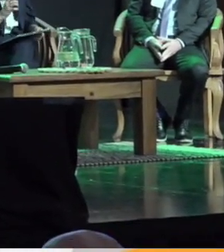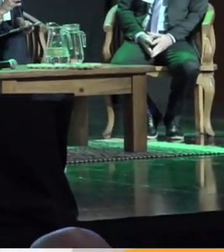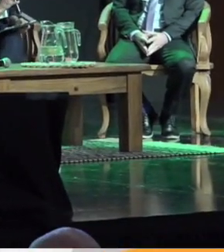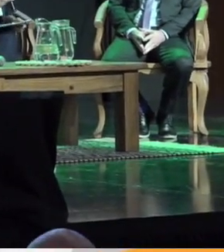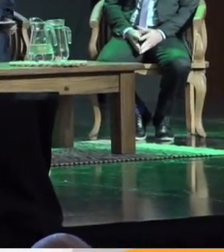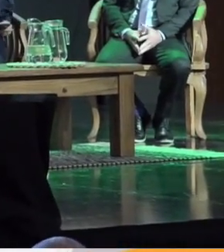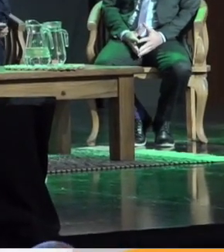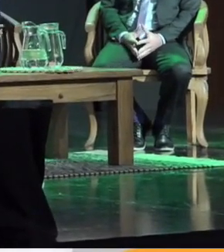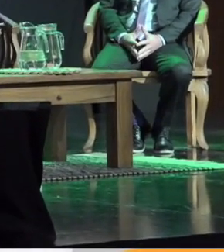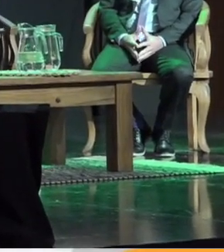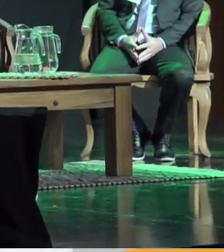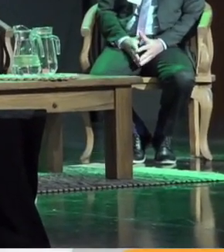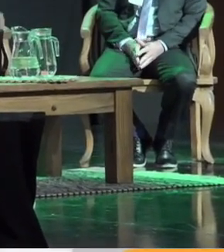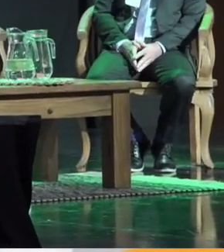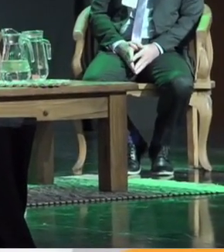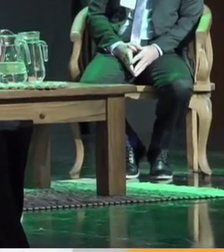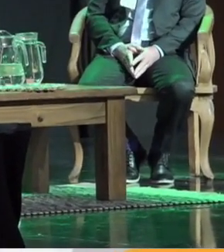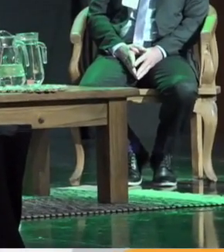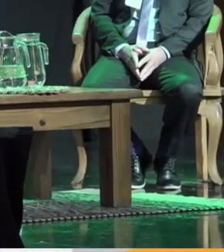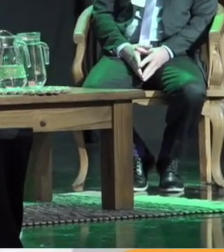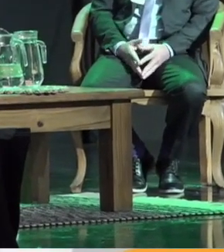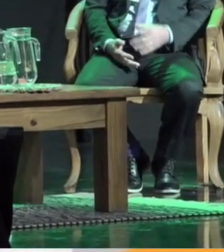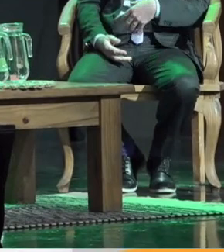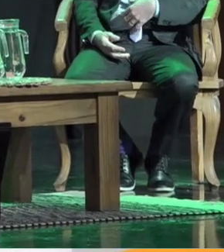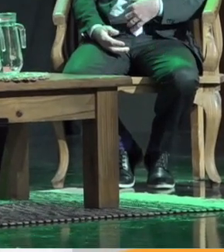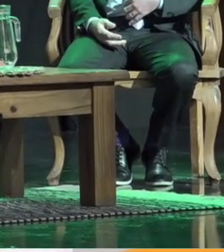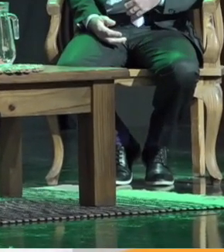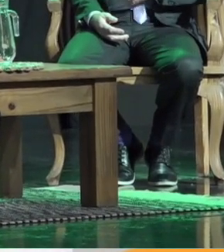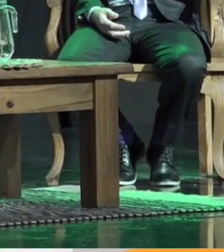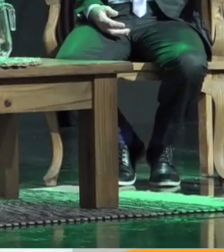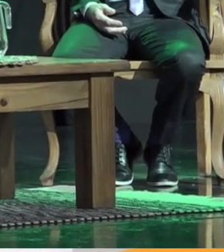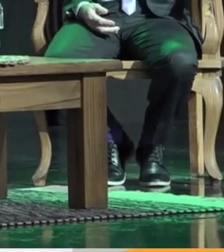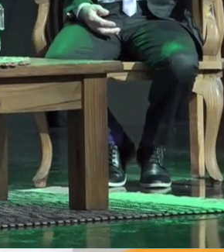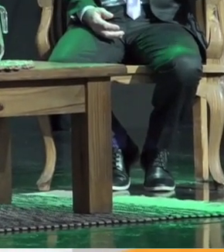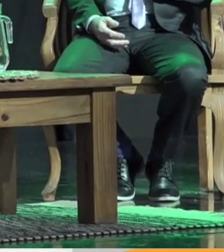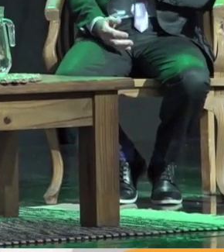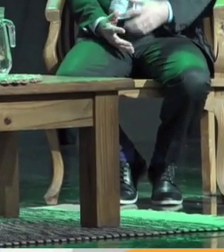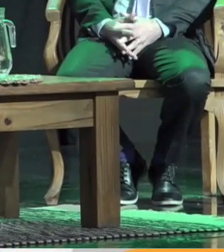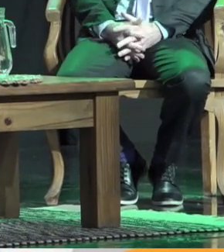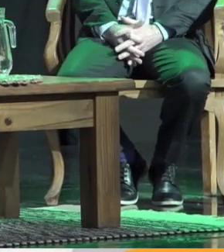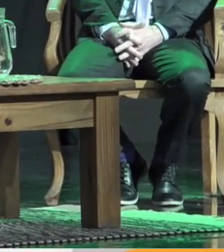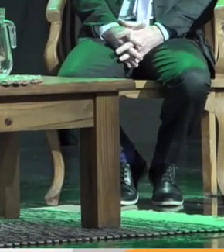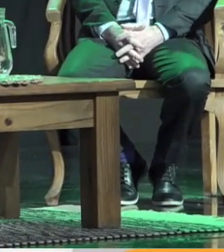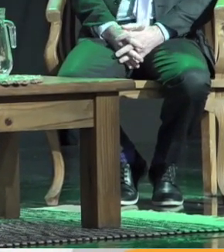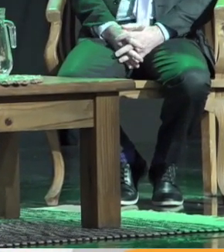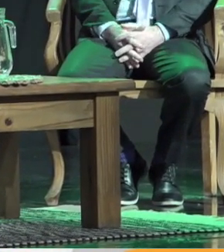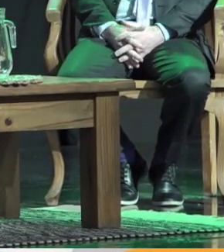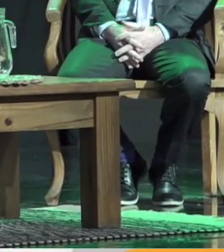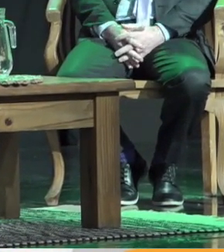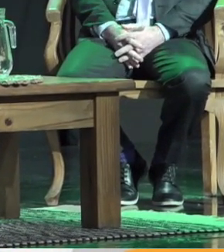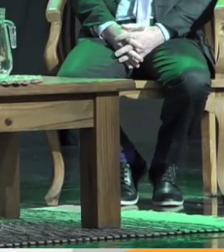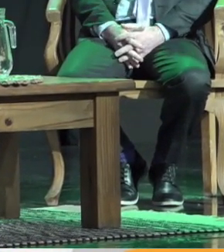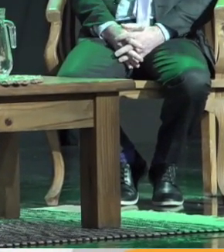hola ¿cómo les va? bienvenidos bueno nos va a disertar Bono Julieta